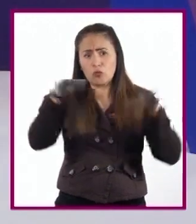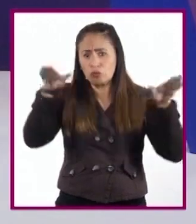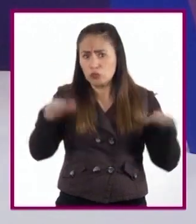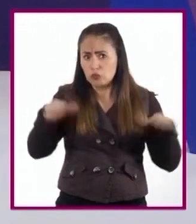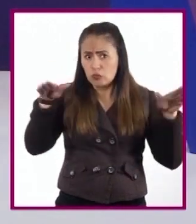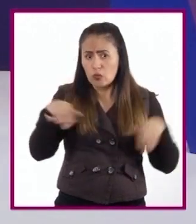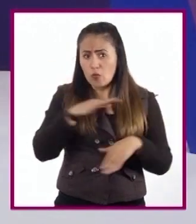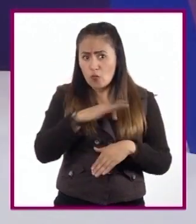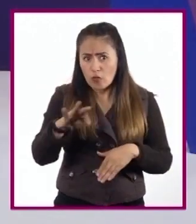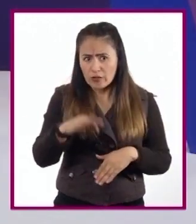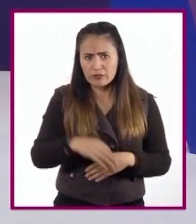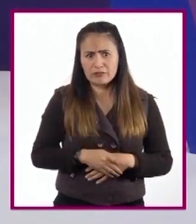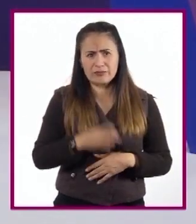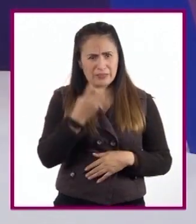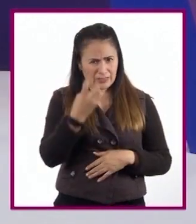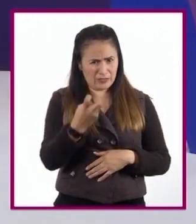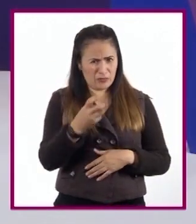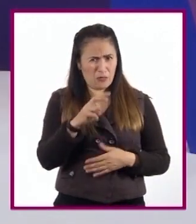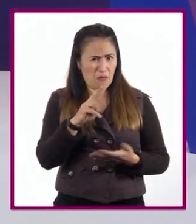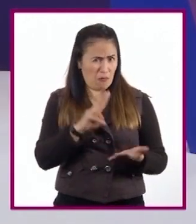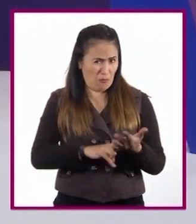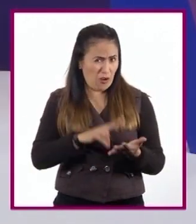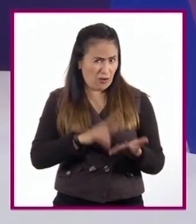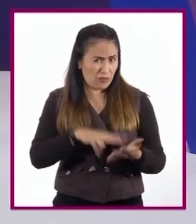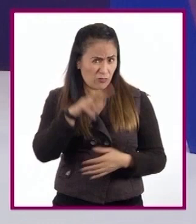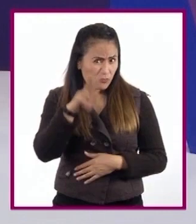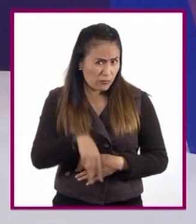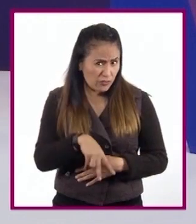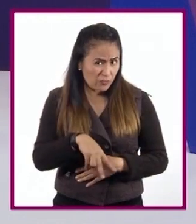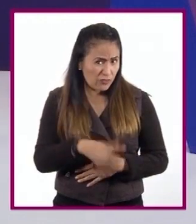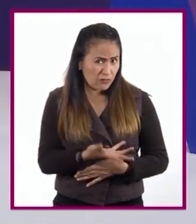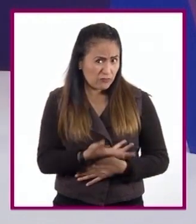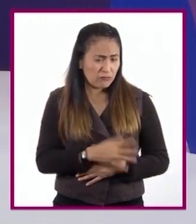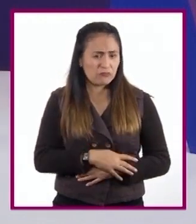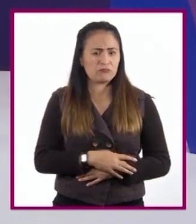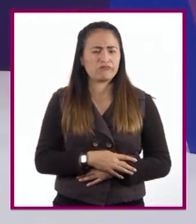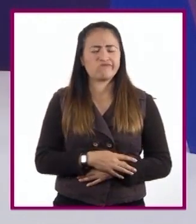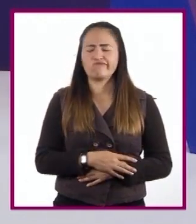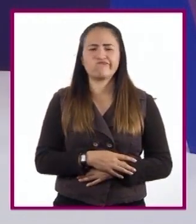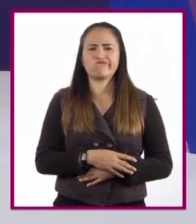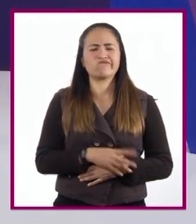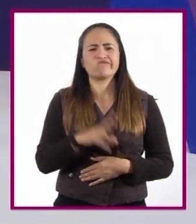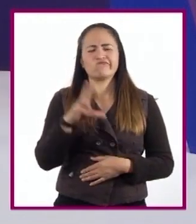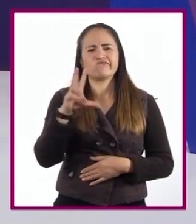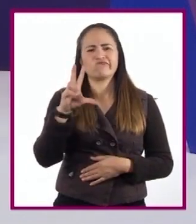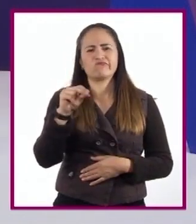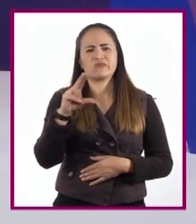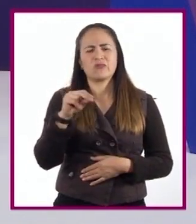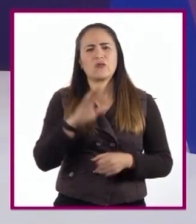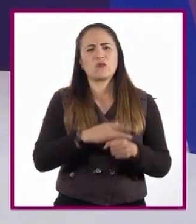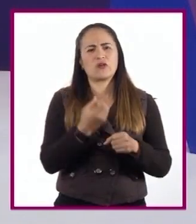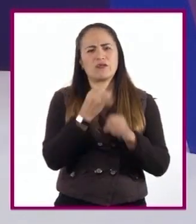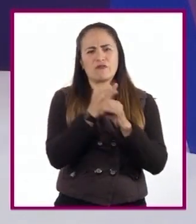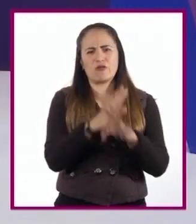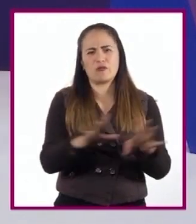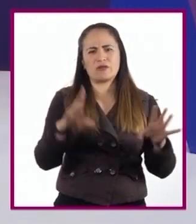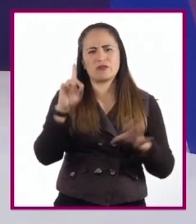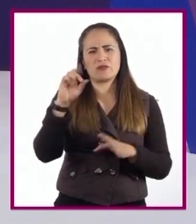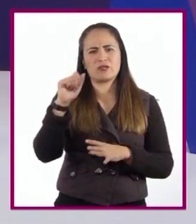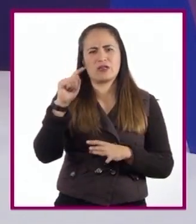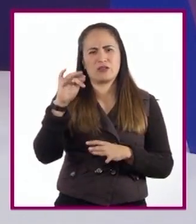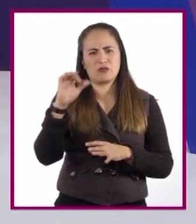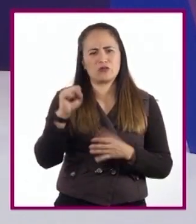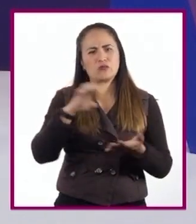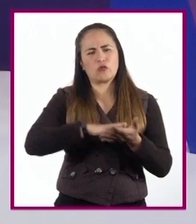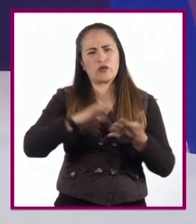¿Te parece que este argumento es válido? No, no es válido, ya que los hechos y los datos nos indican que hay aves